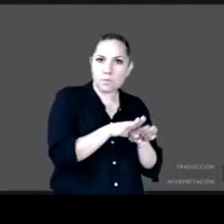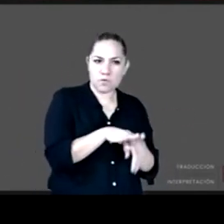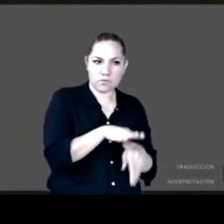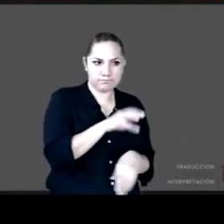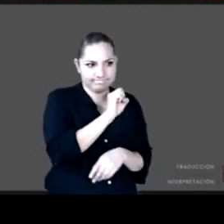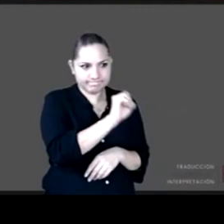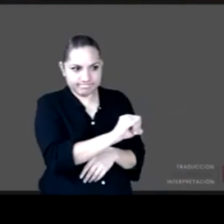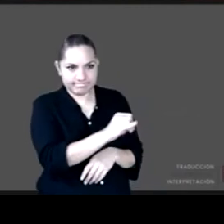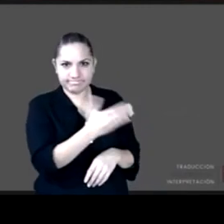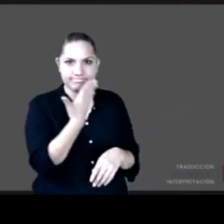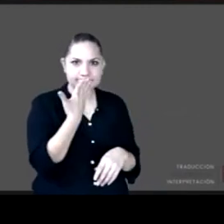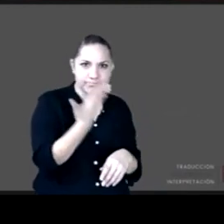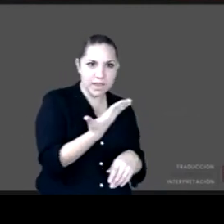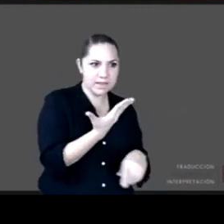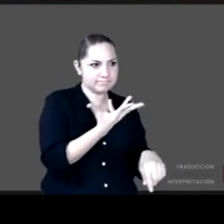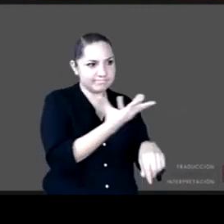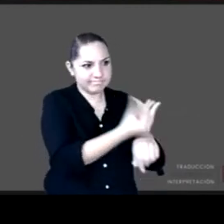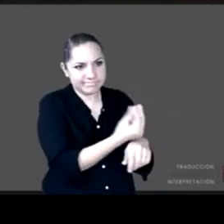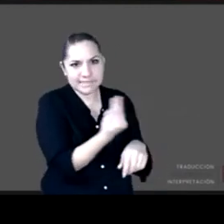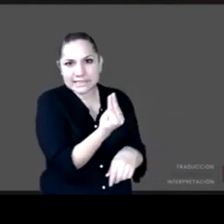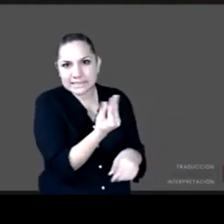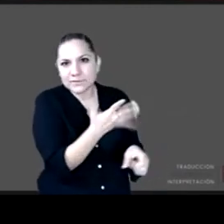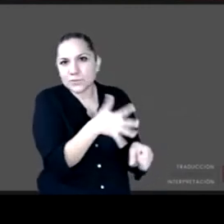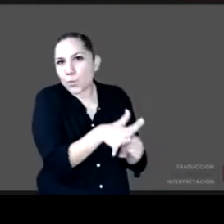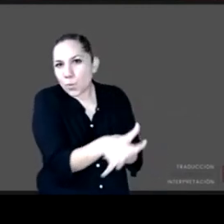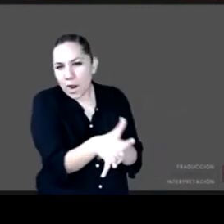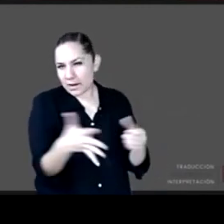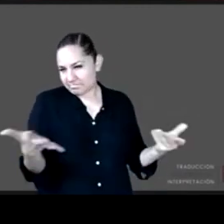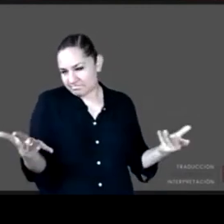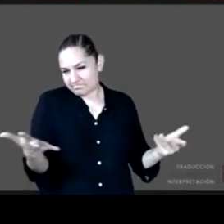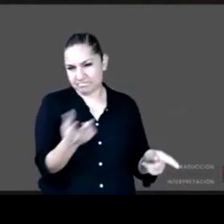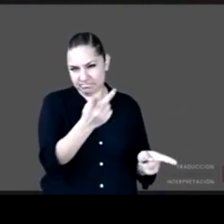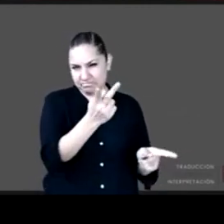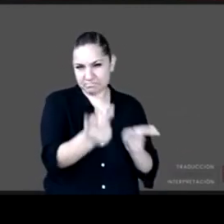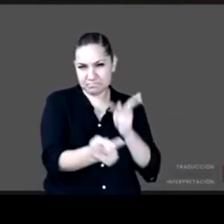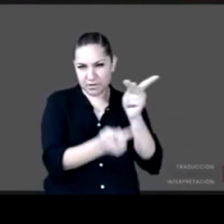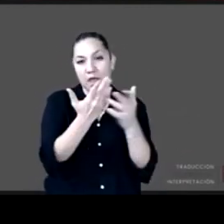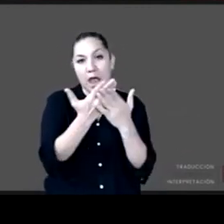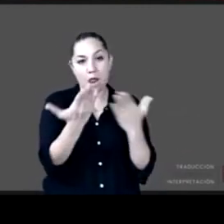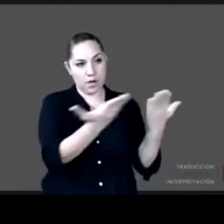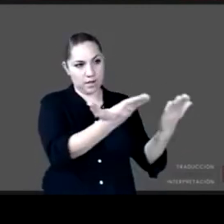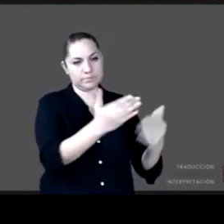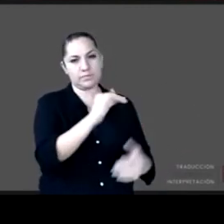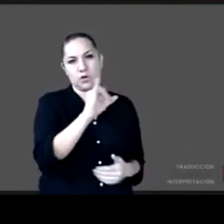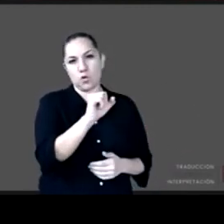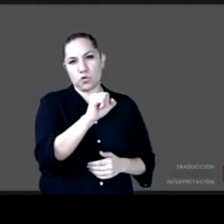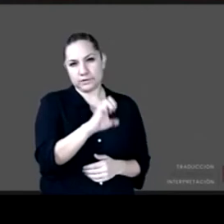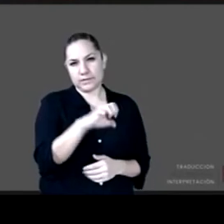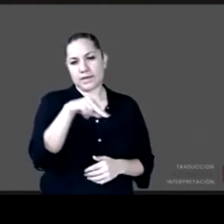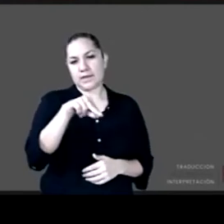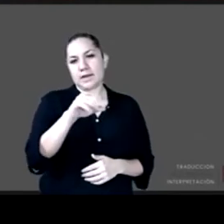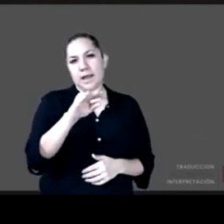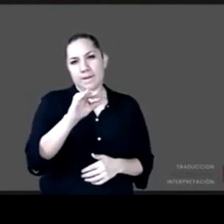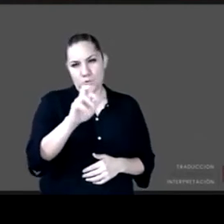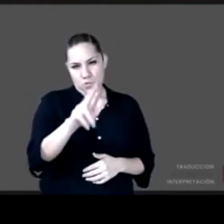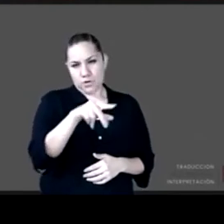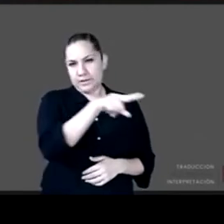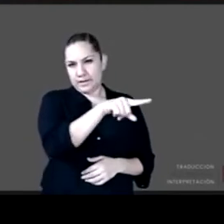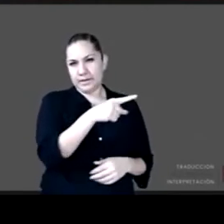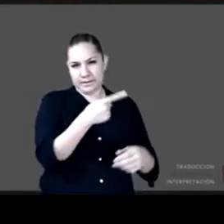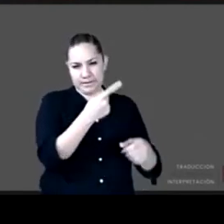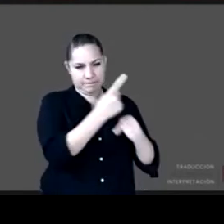pues ahora si gustan empieza empezaría Nabor José Nabor creceré el primero en esta ronda después